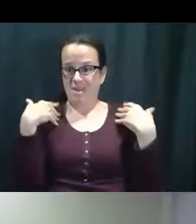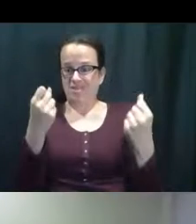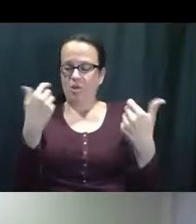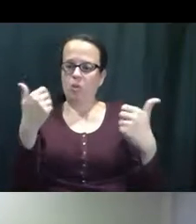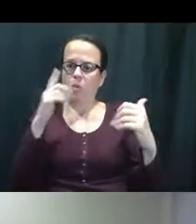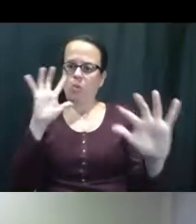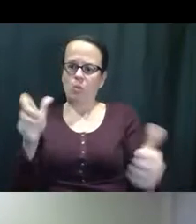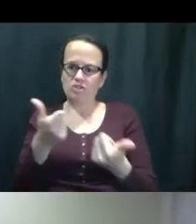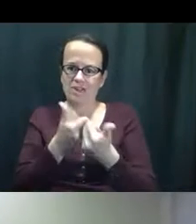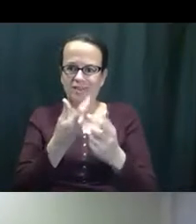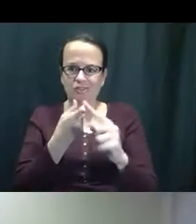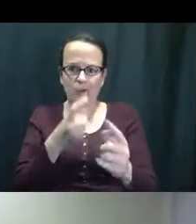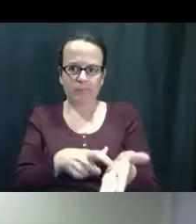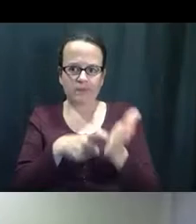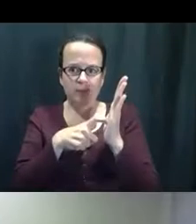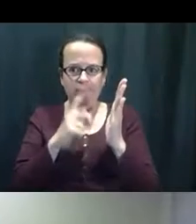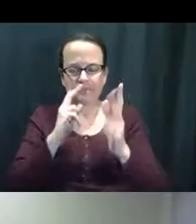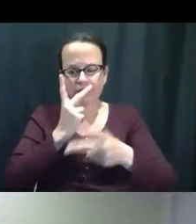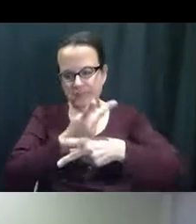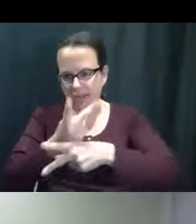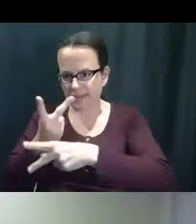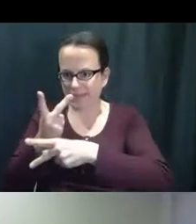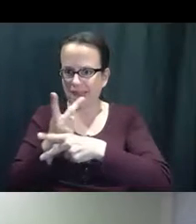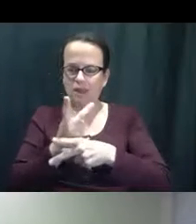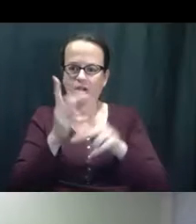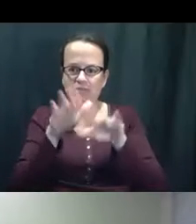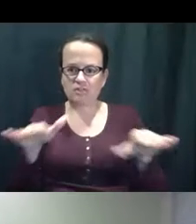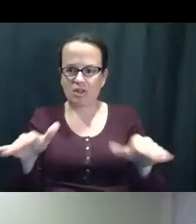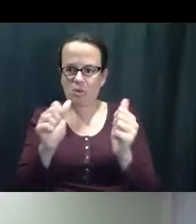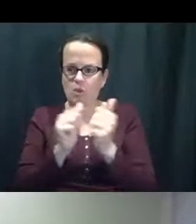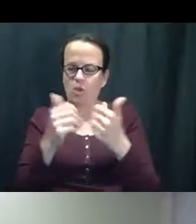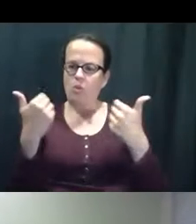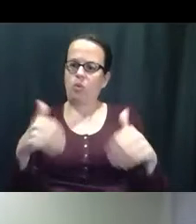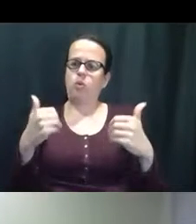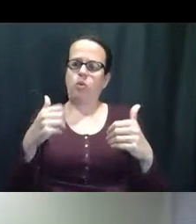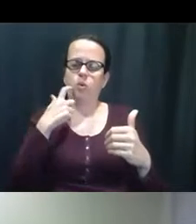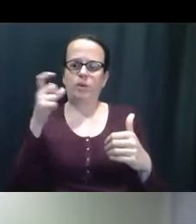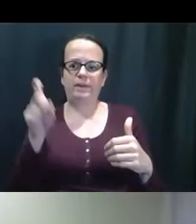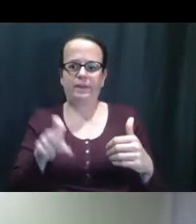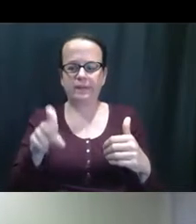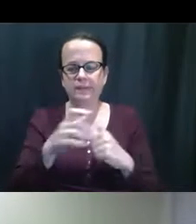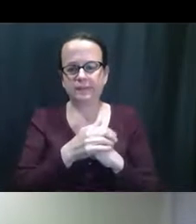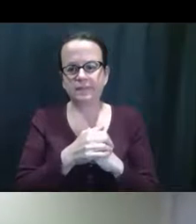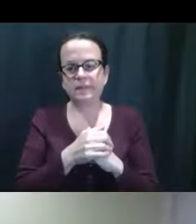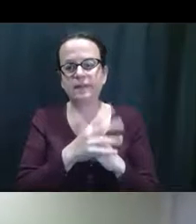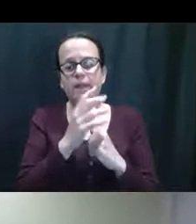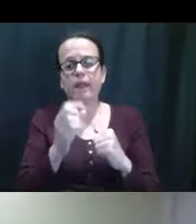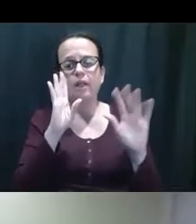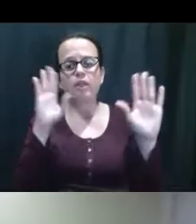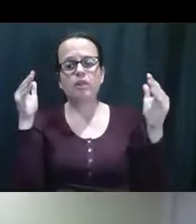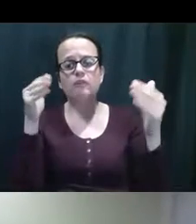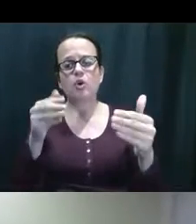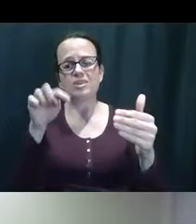como el reto de salud mental de detener de cuidar un un niño con con